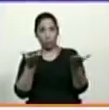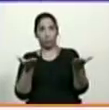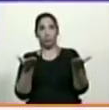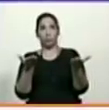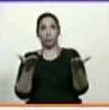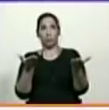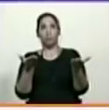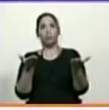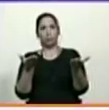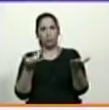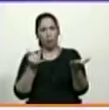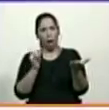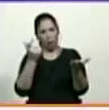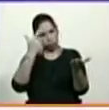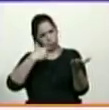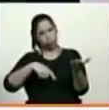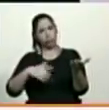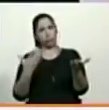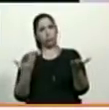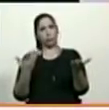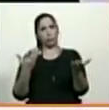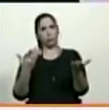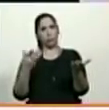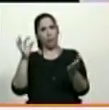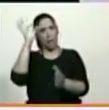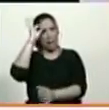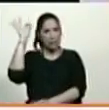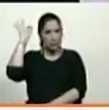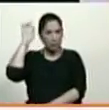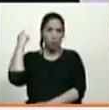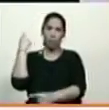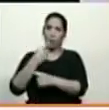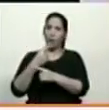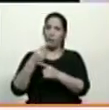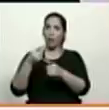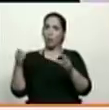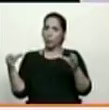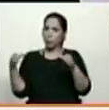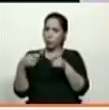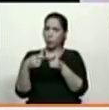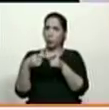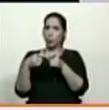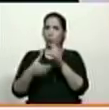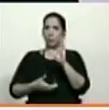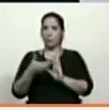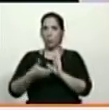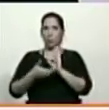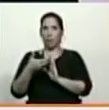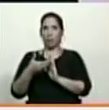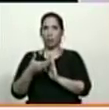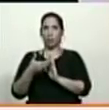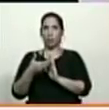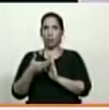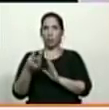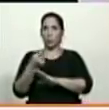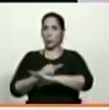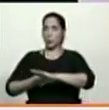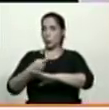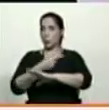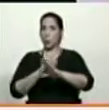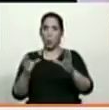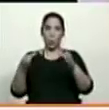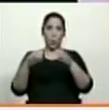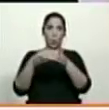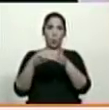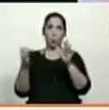para el diálogo viene el canciller de sostener una reunión importante con el grupo de contacto de la